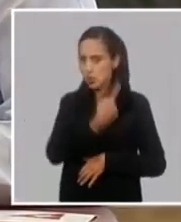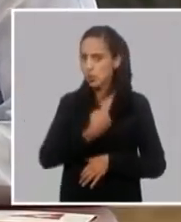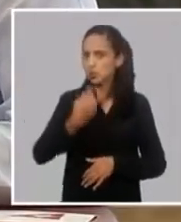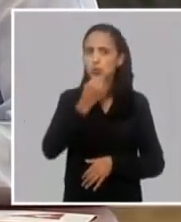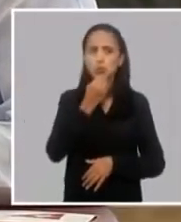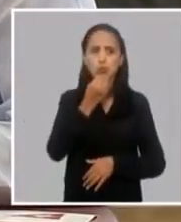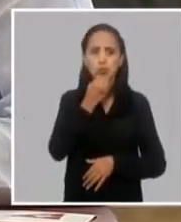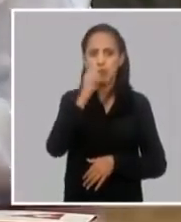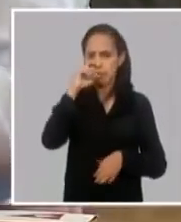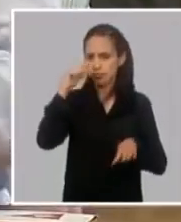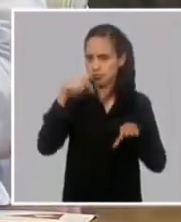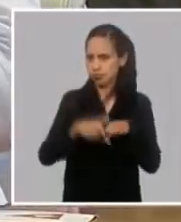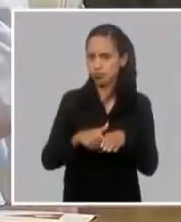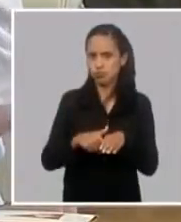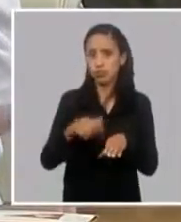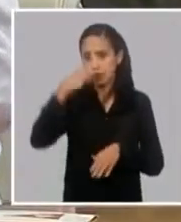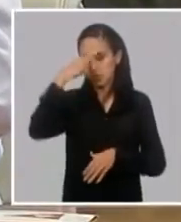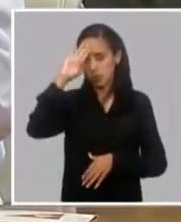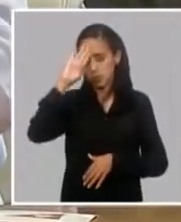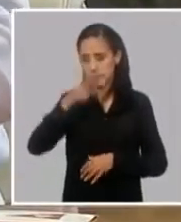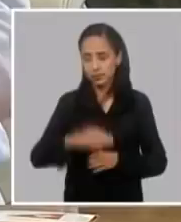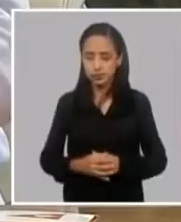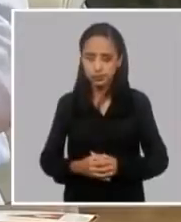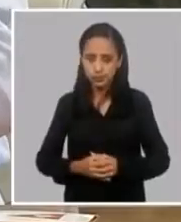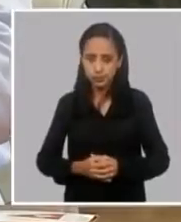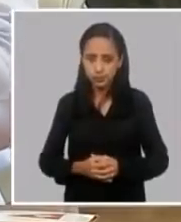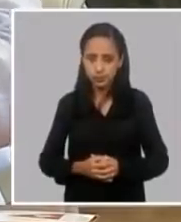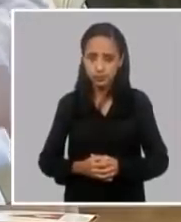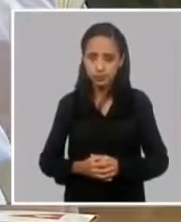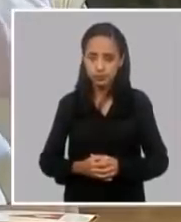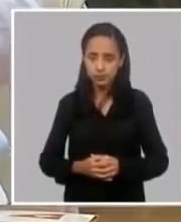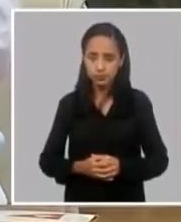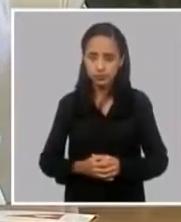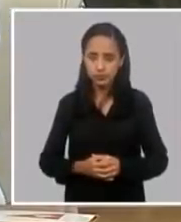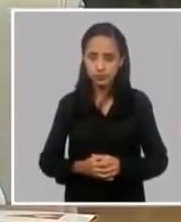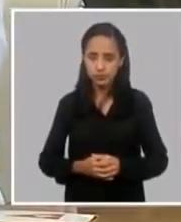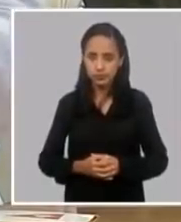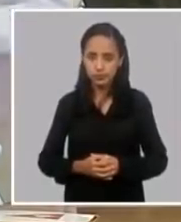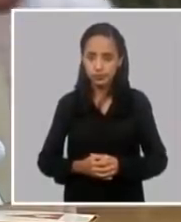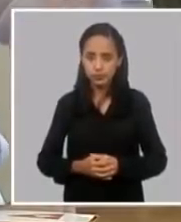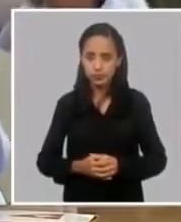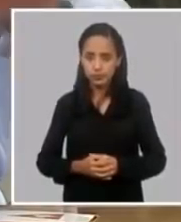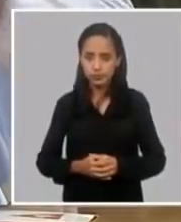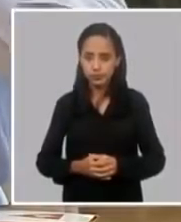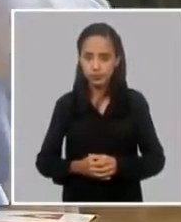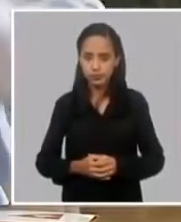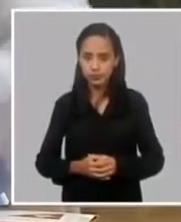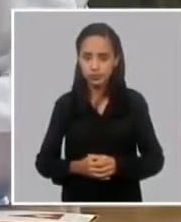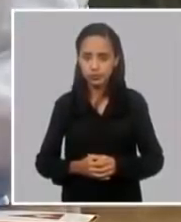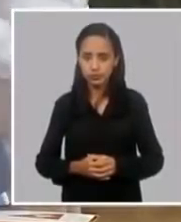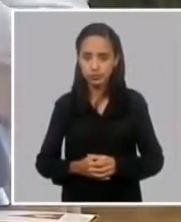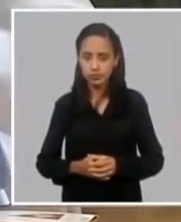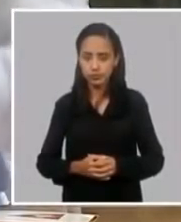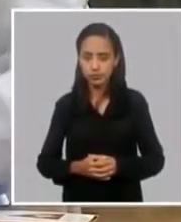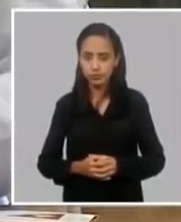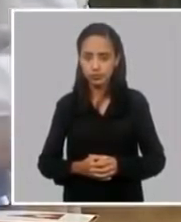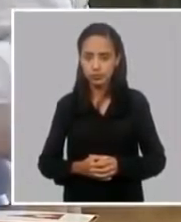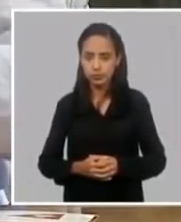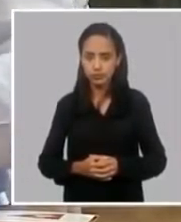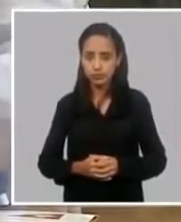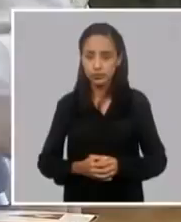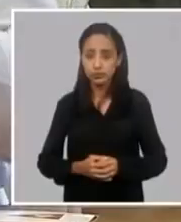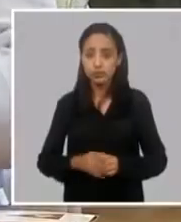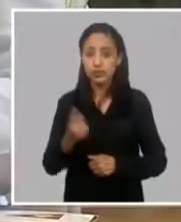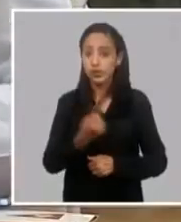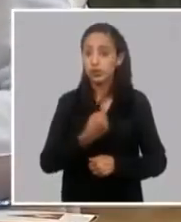autoabastecernos de crudo nacional y nuestros consumos de combustible hoy son más ajustados que en aquel momento que malgastábamos.